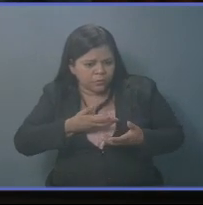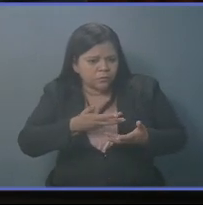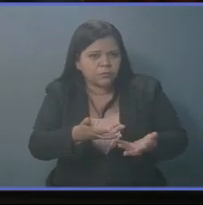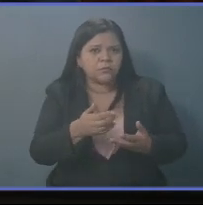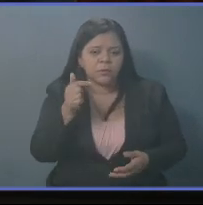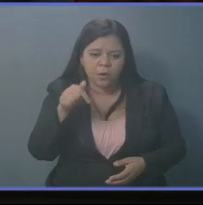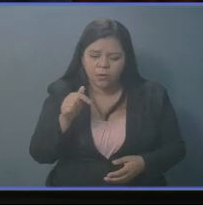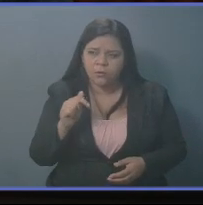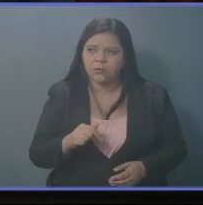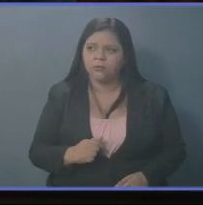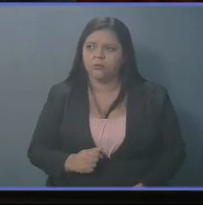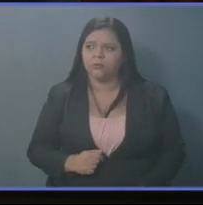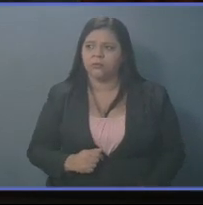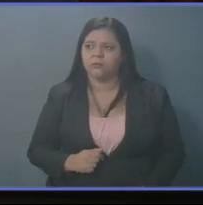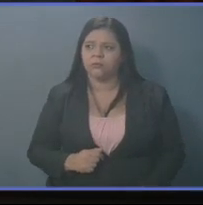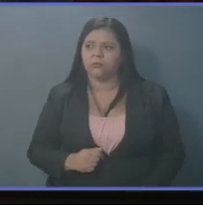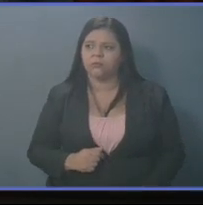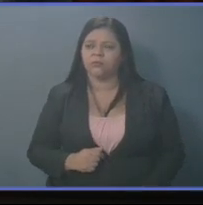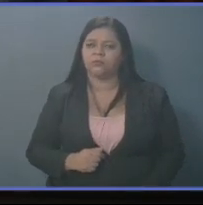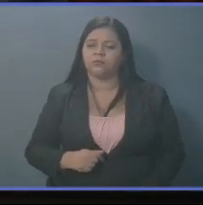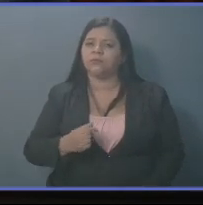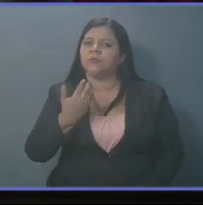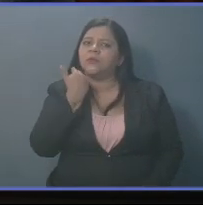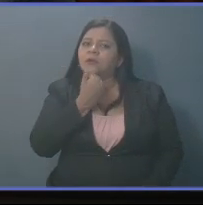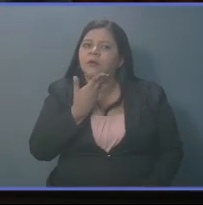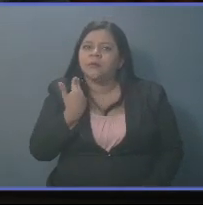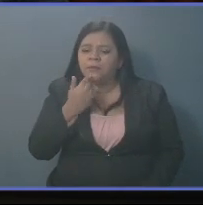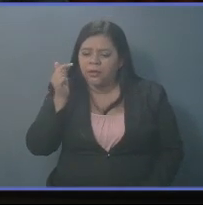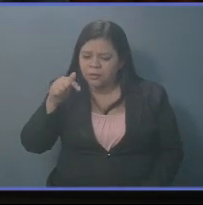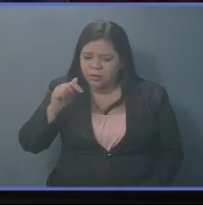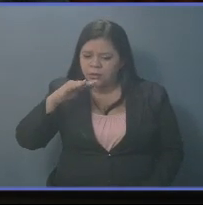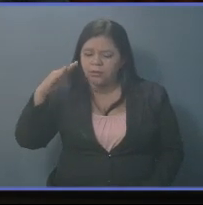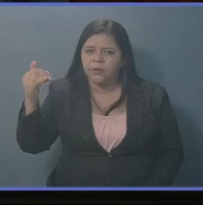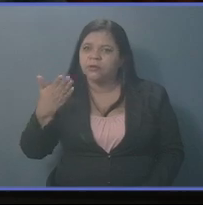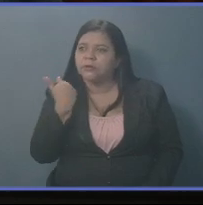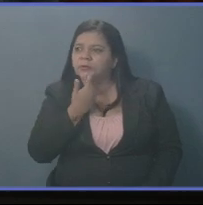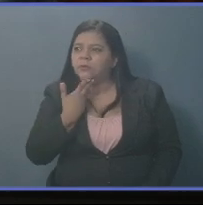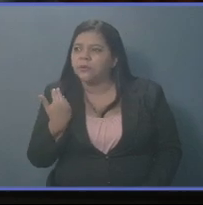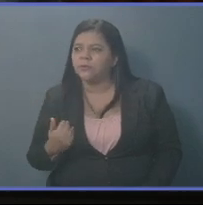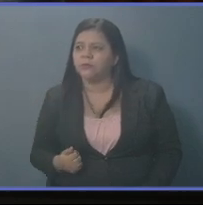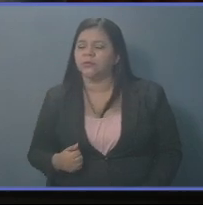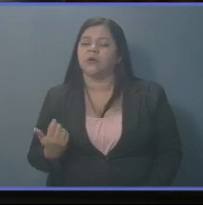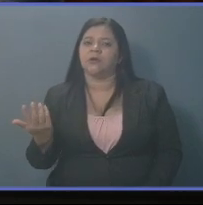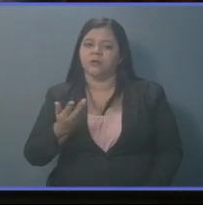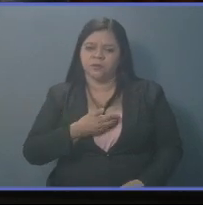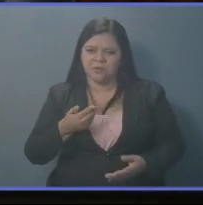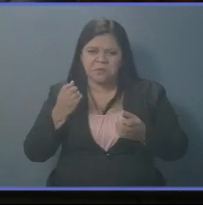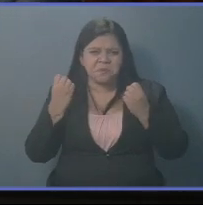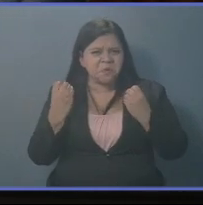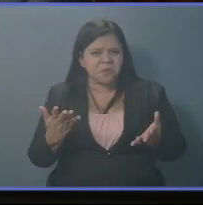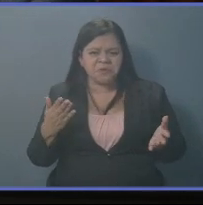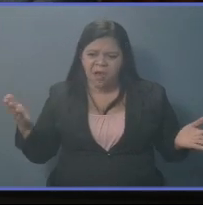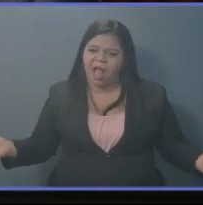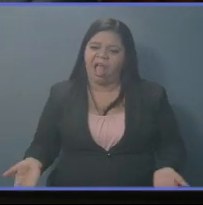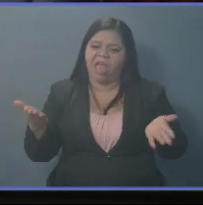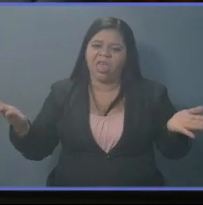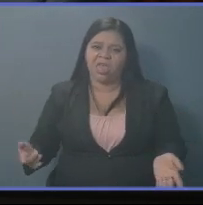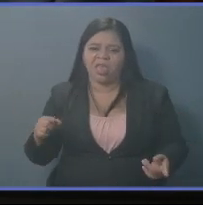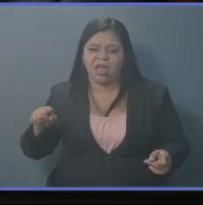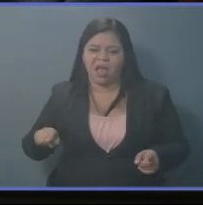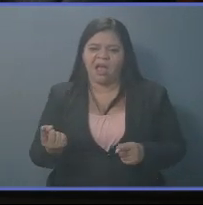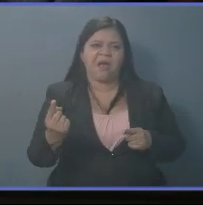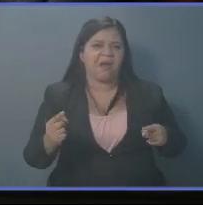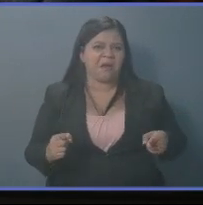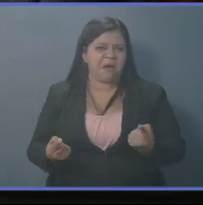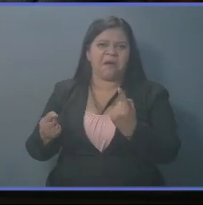mensaje. ¿Saben qué ocurre en nuestro país? Se está sembrando demasiado odio, se está